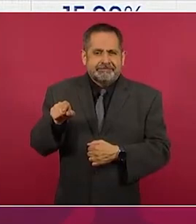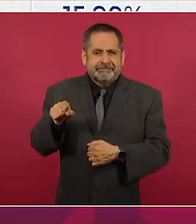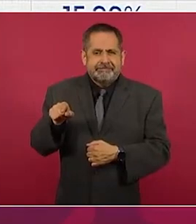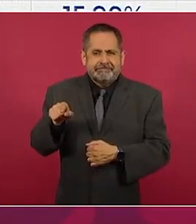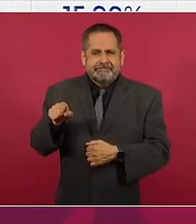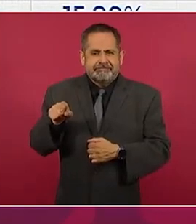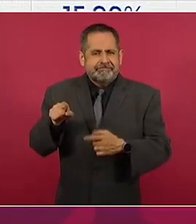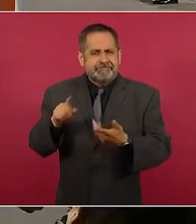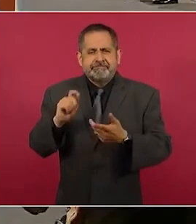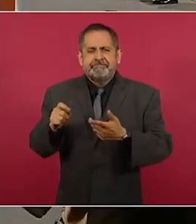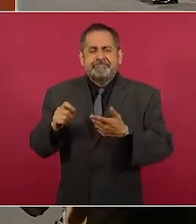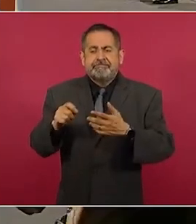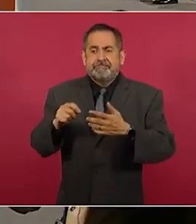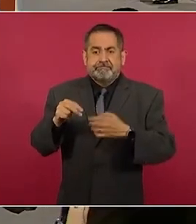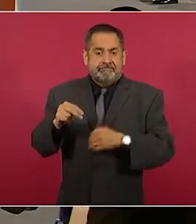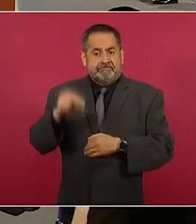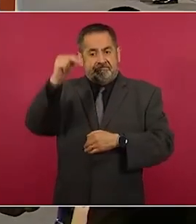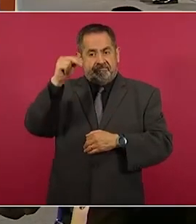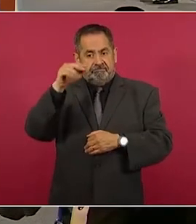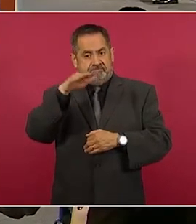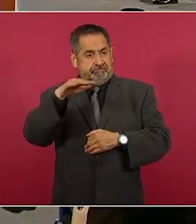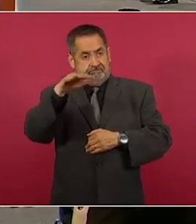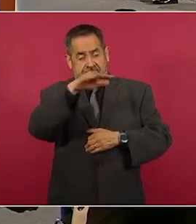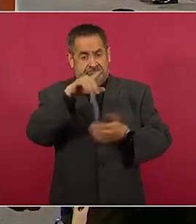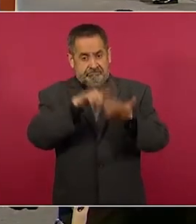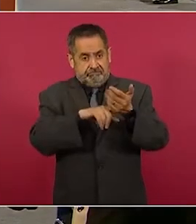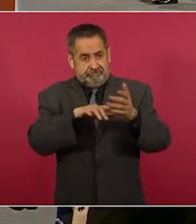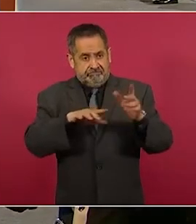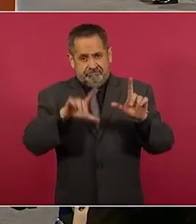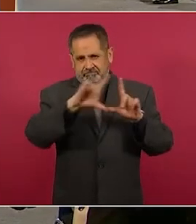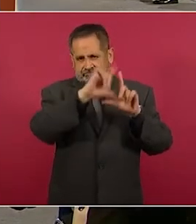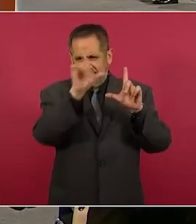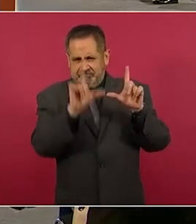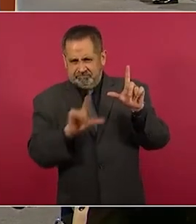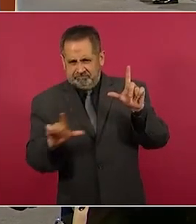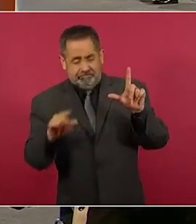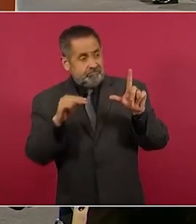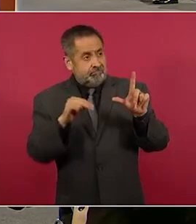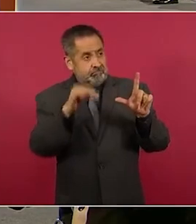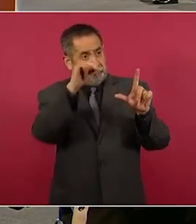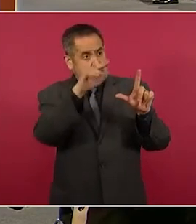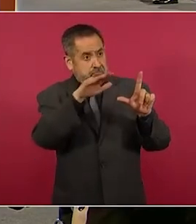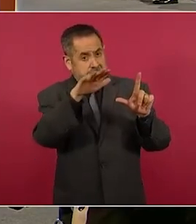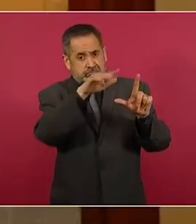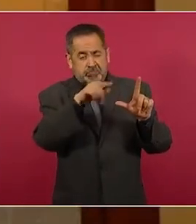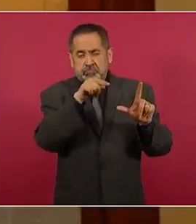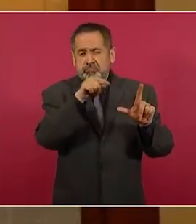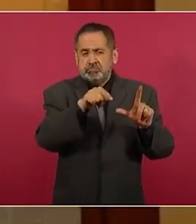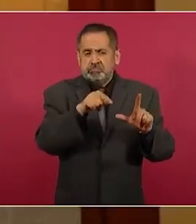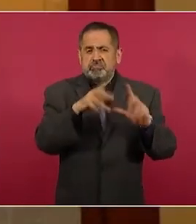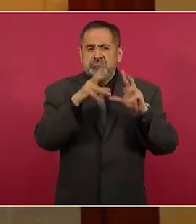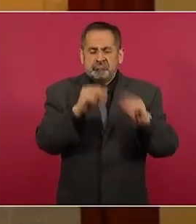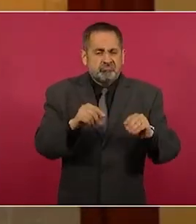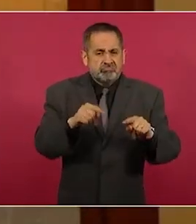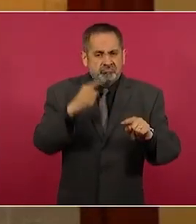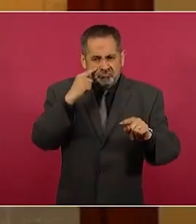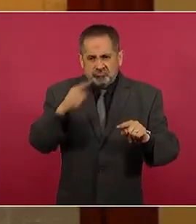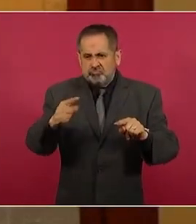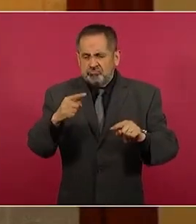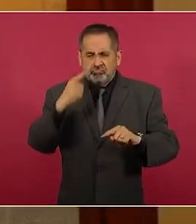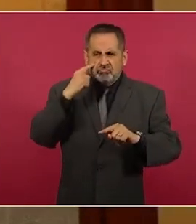es de los estados del norte con más vocación